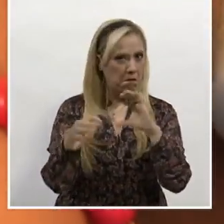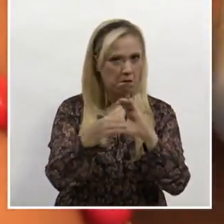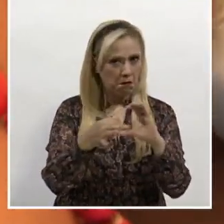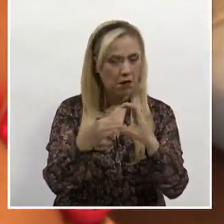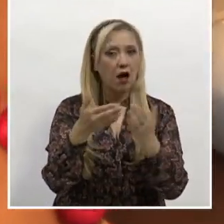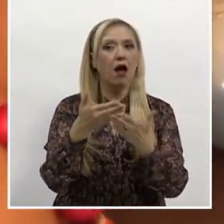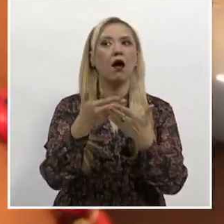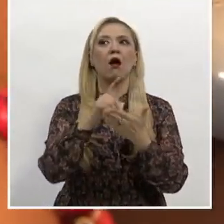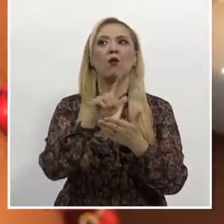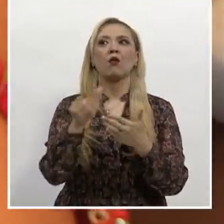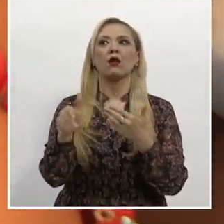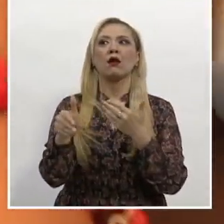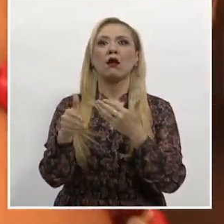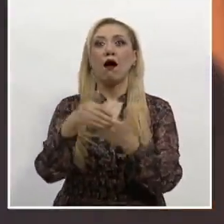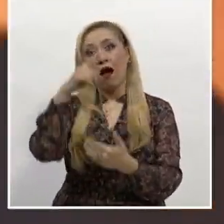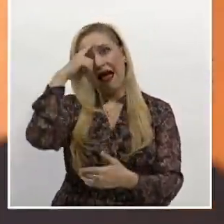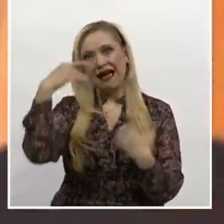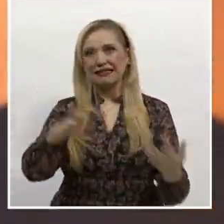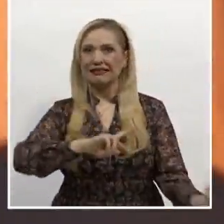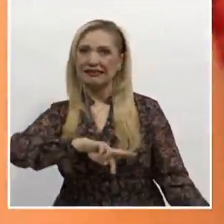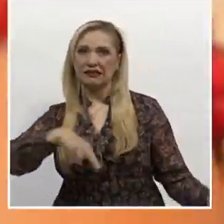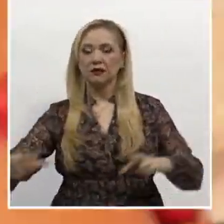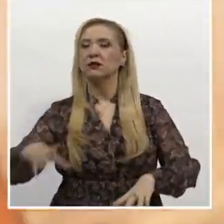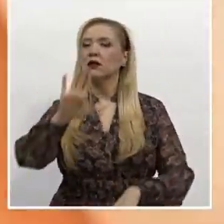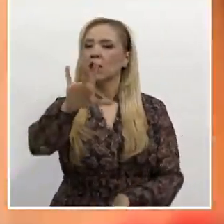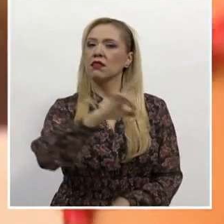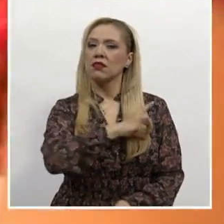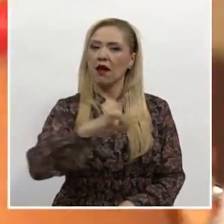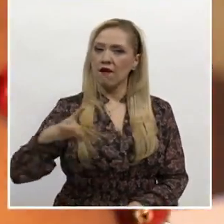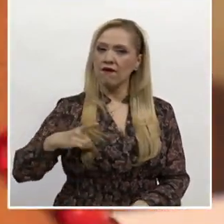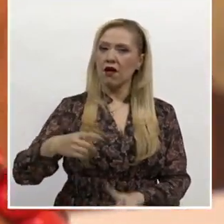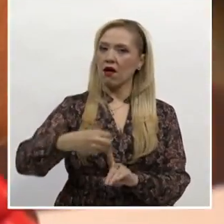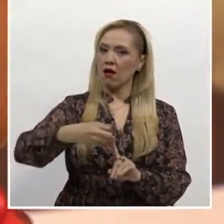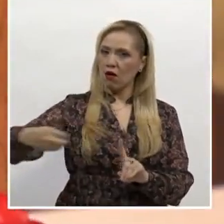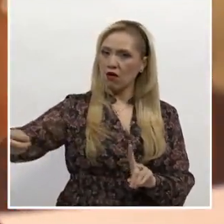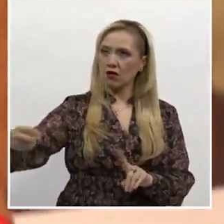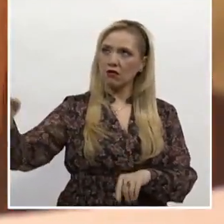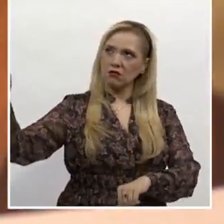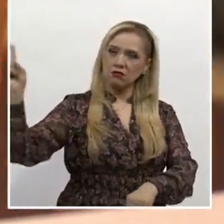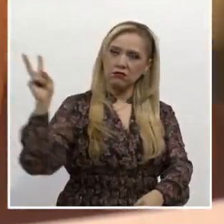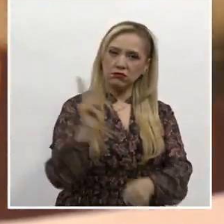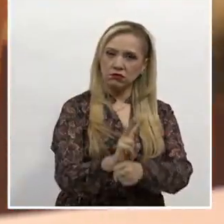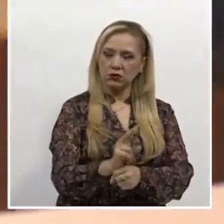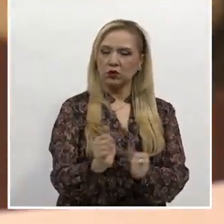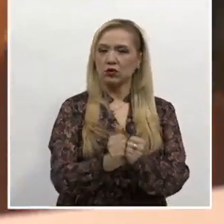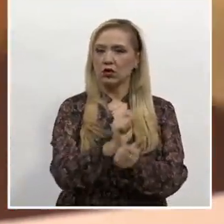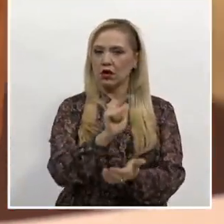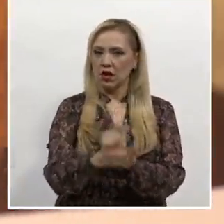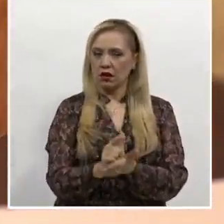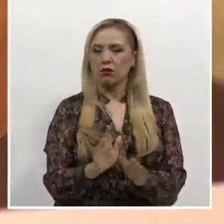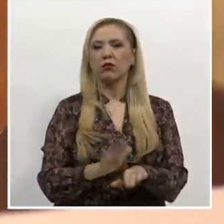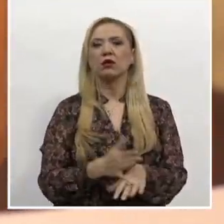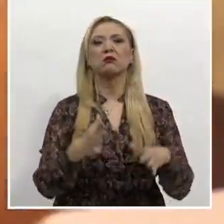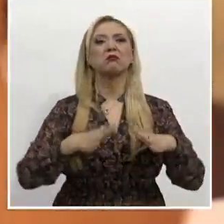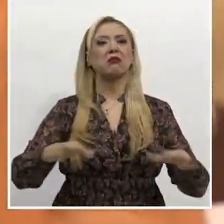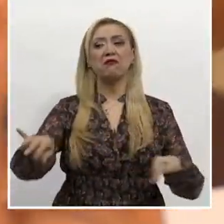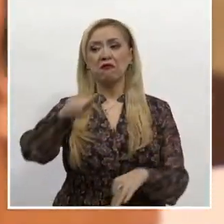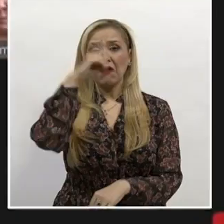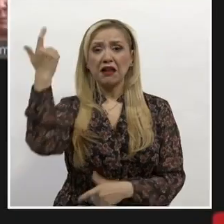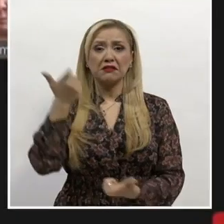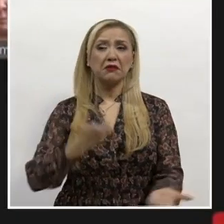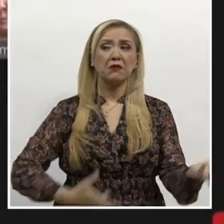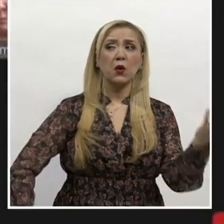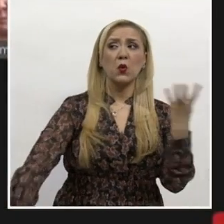para financiar campañas o procesos electorales, deben estar reguladas, pues no solo se enfrentan a una incertidumbre regulatoria,